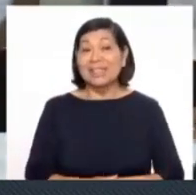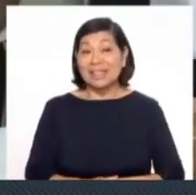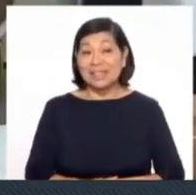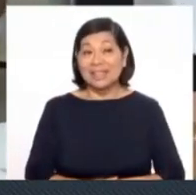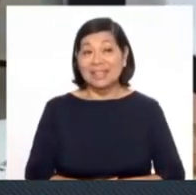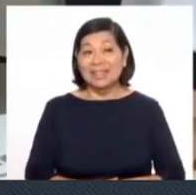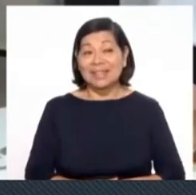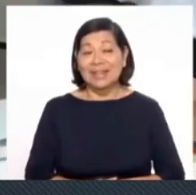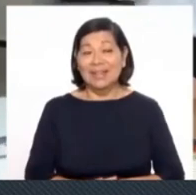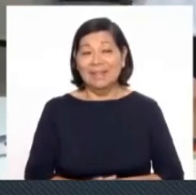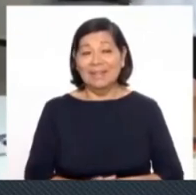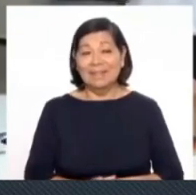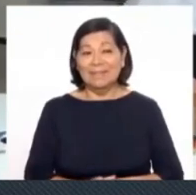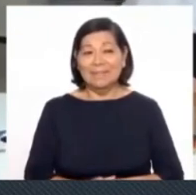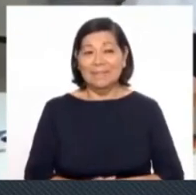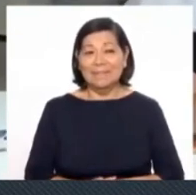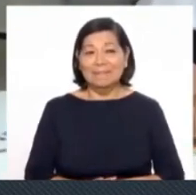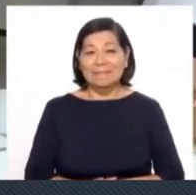Ahí está.